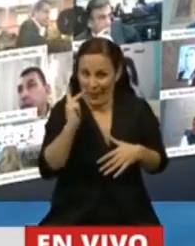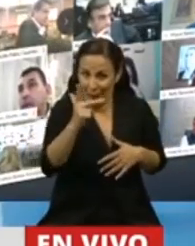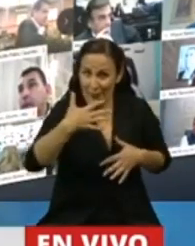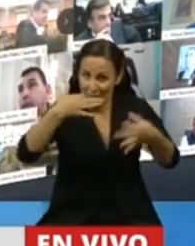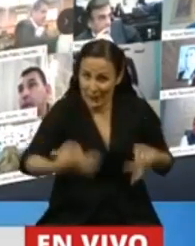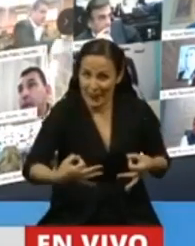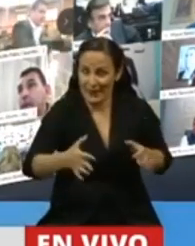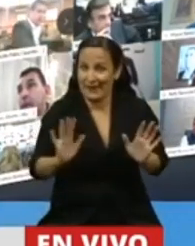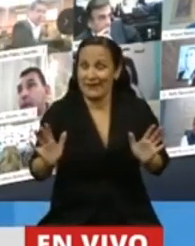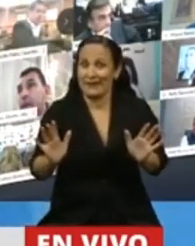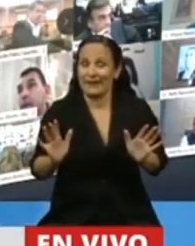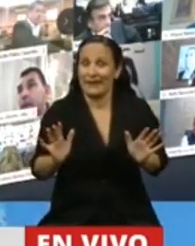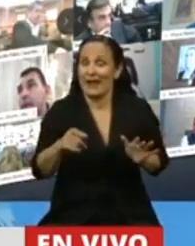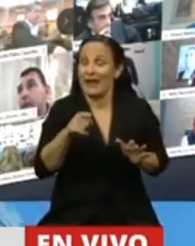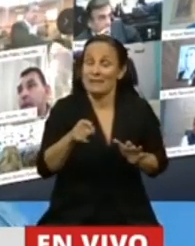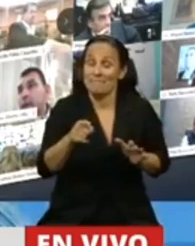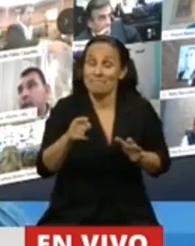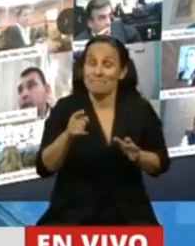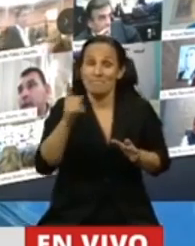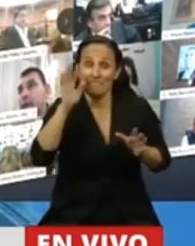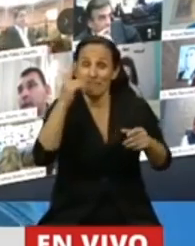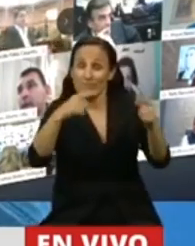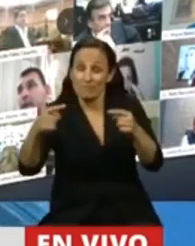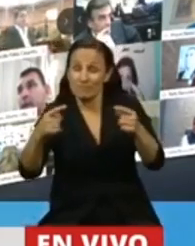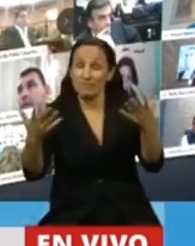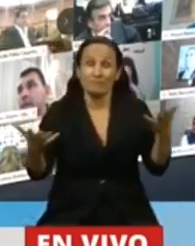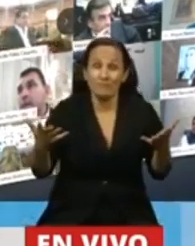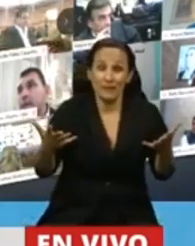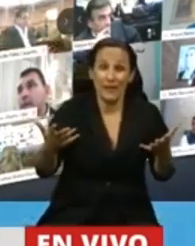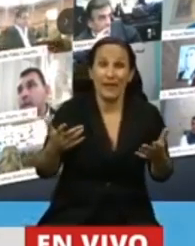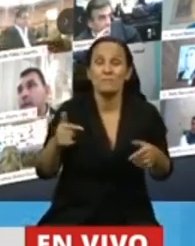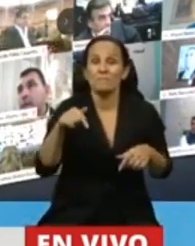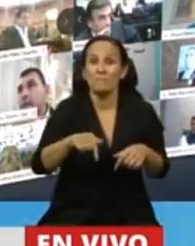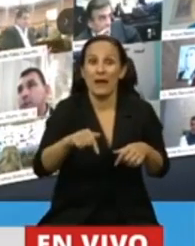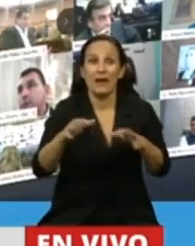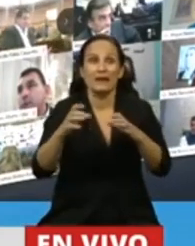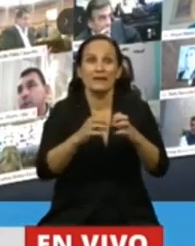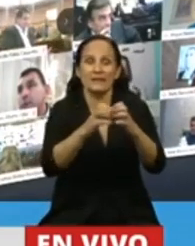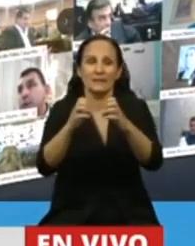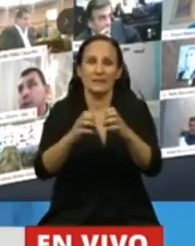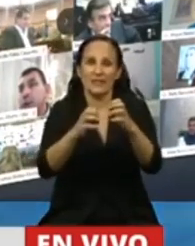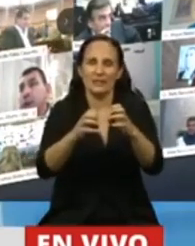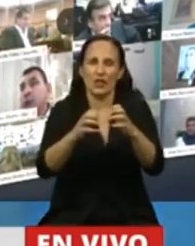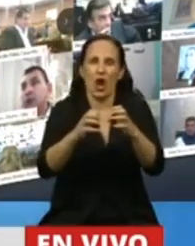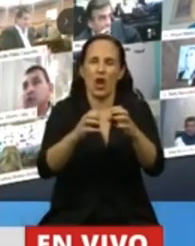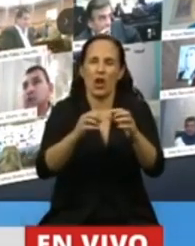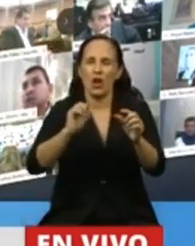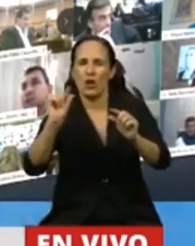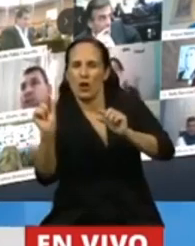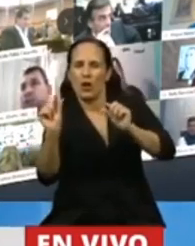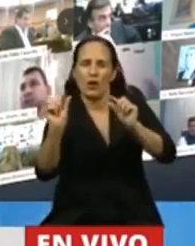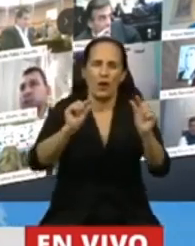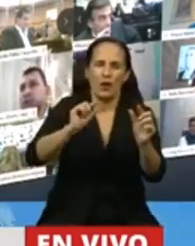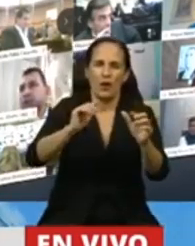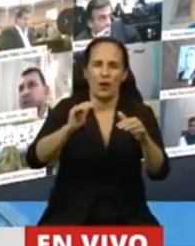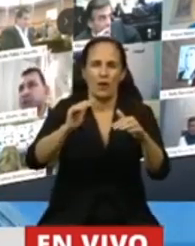Y quiero decir que el resultado de esa diferencia terminó que acá tengamos una sesión mixta, y